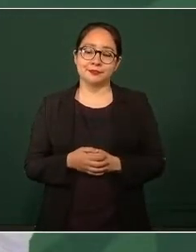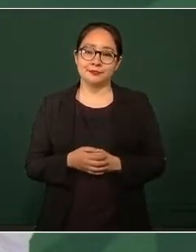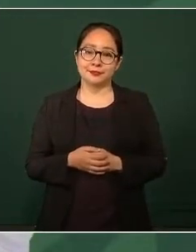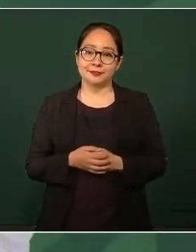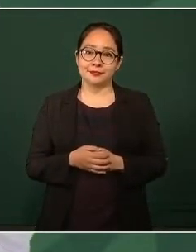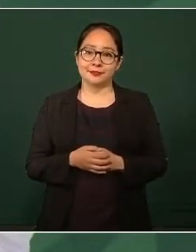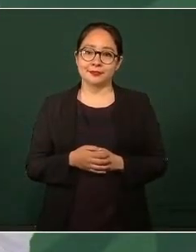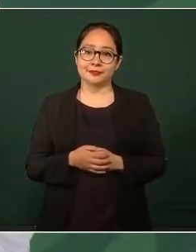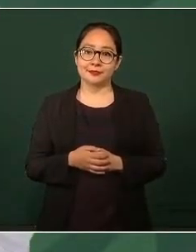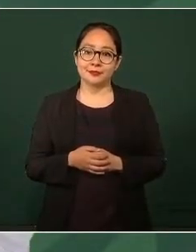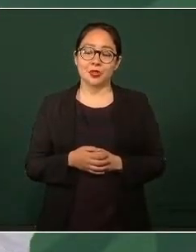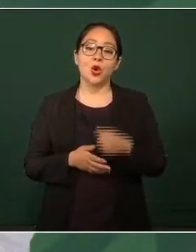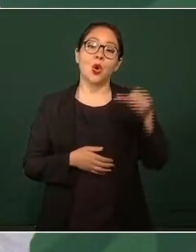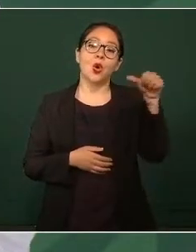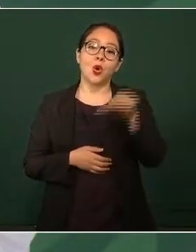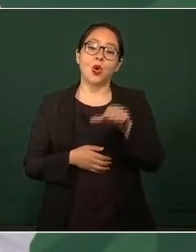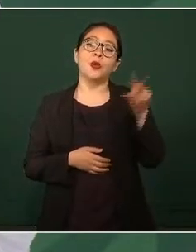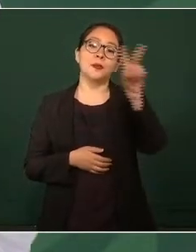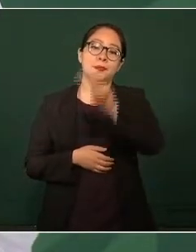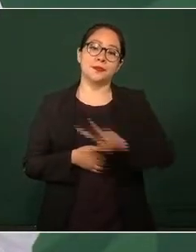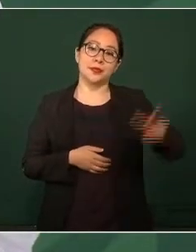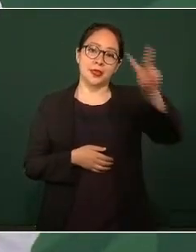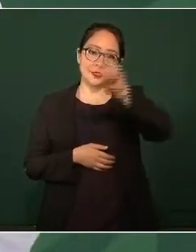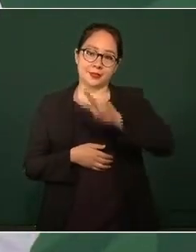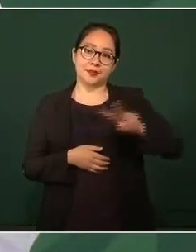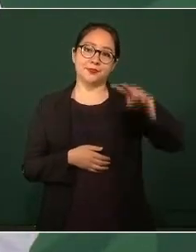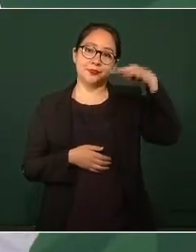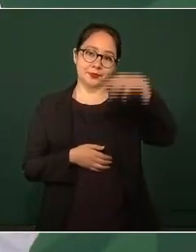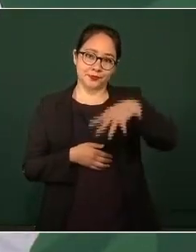hoy viernes 19 de marzo.